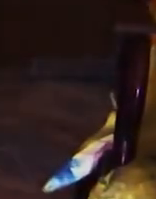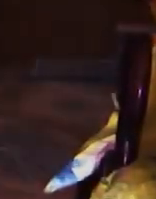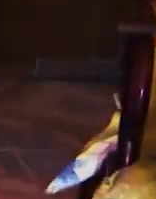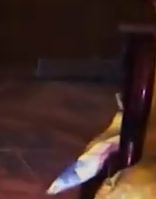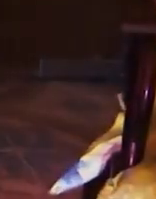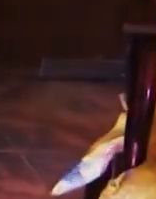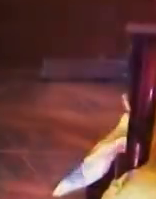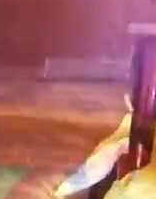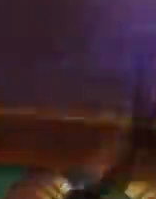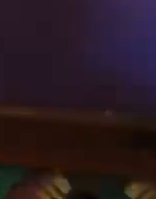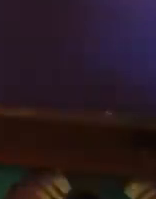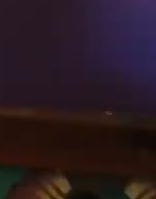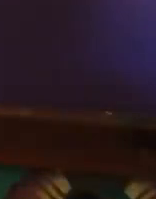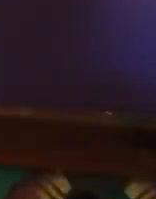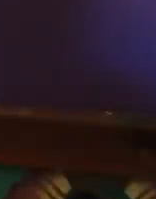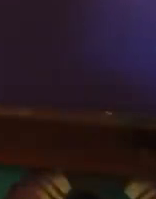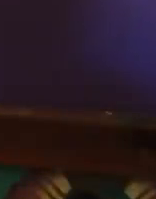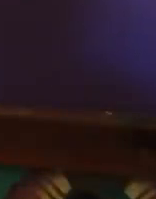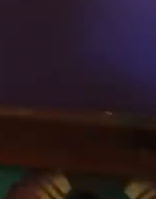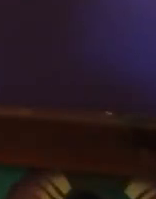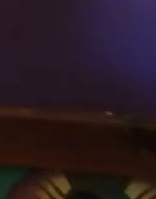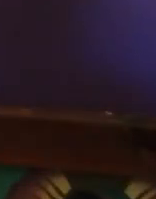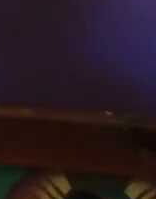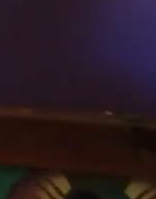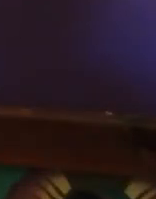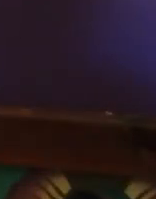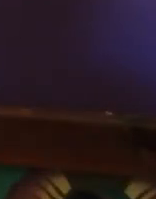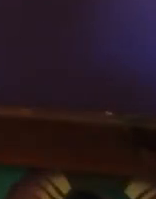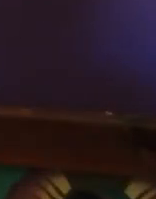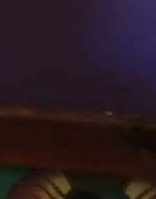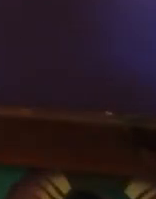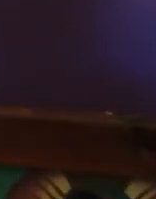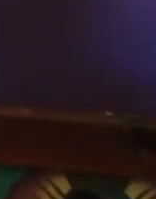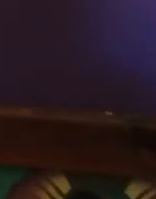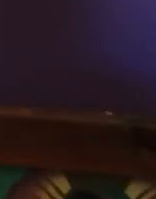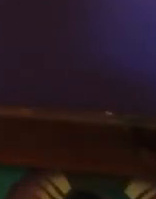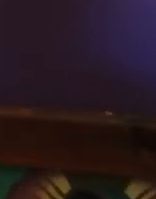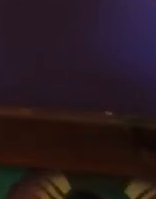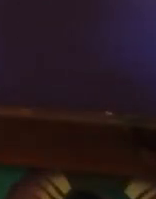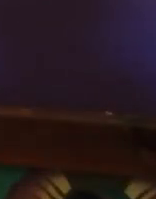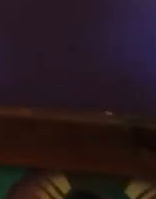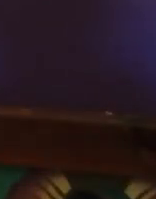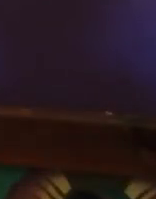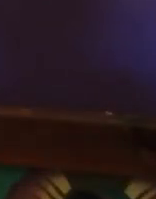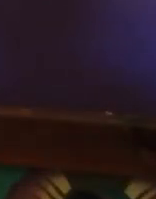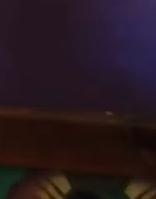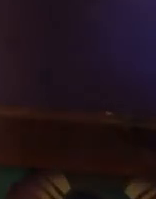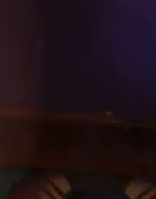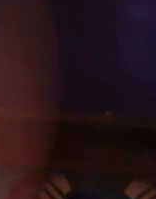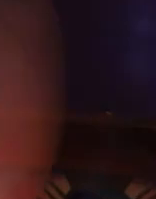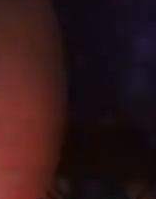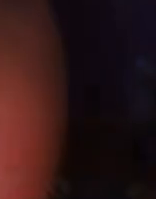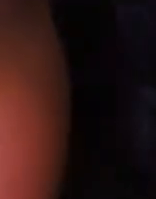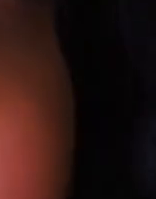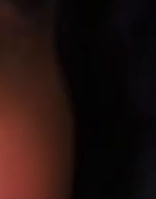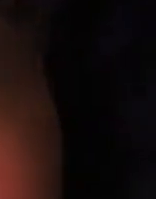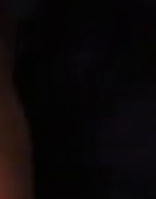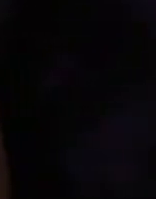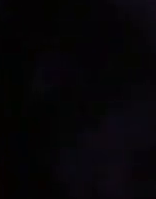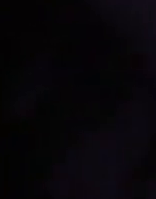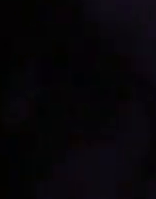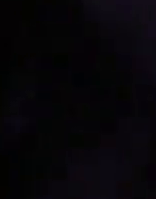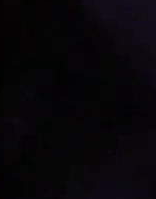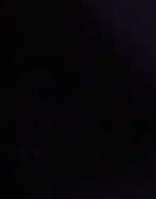Yo creo que era un sueño que desde hace mucho yo estaba esperando y que lo veía lejano, pero ahorita ya se está